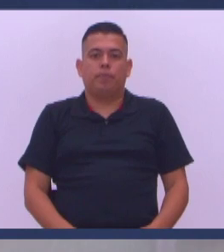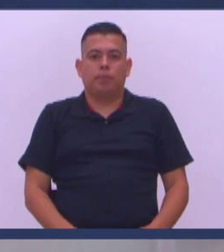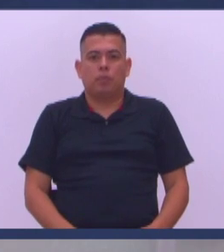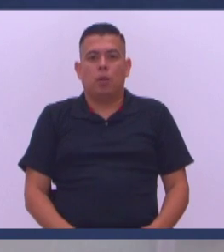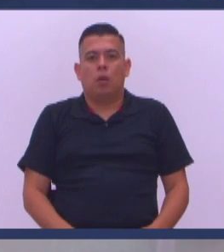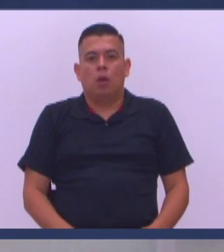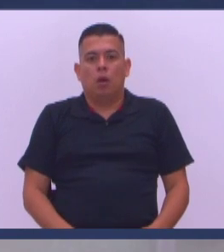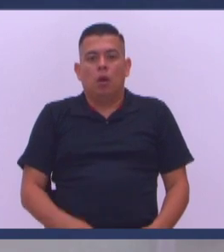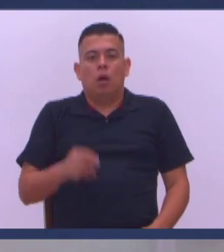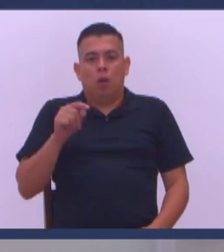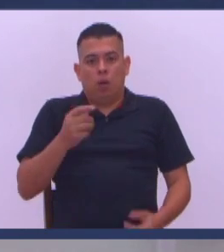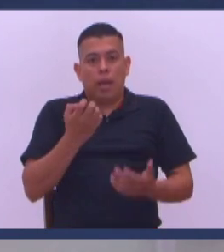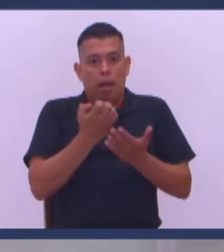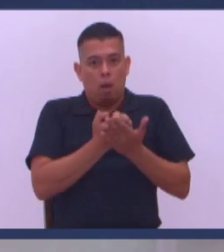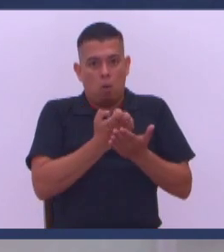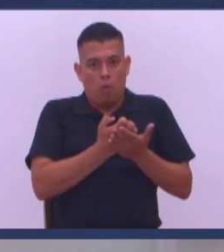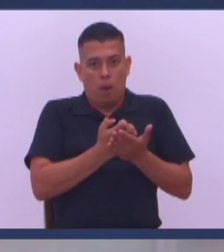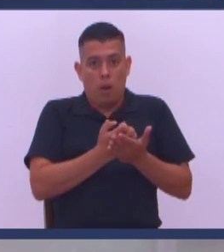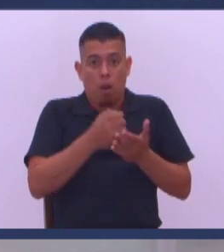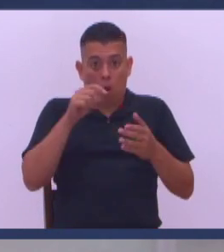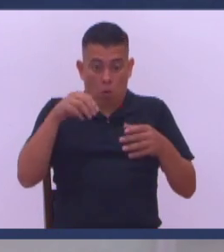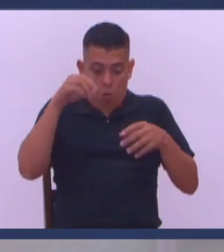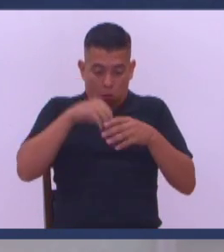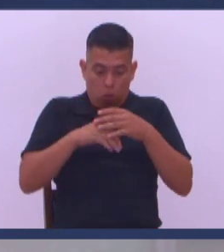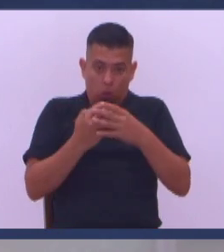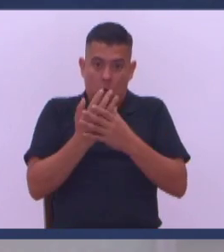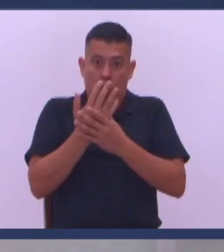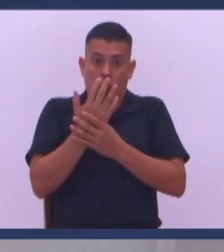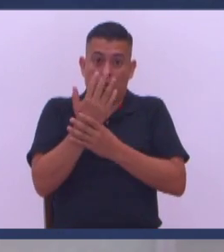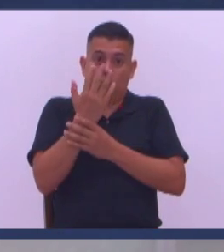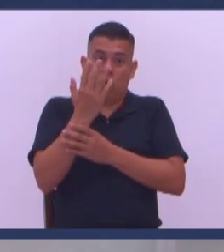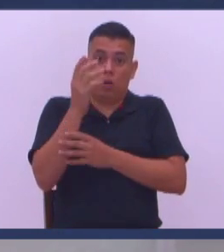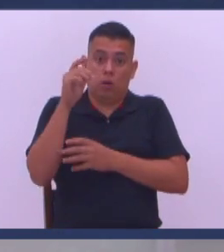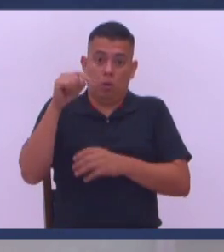Hermano Le voy hacer una cosa Si todo lo que el hombre Sembrar Eso también se ganará